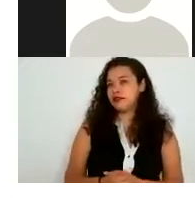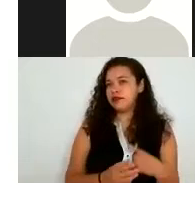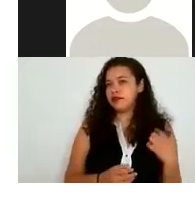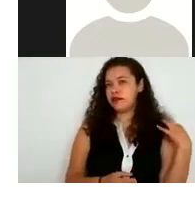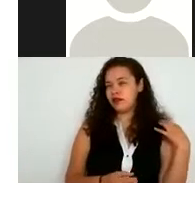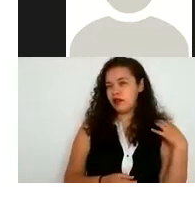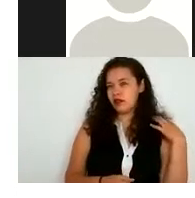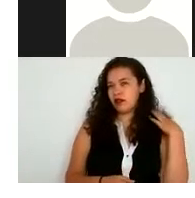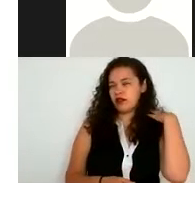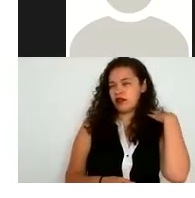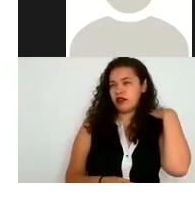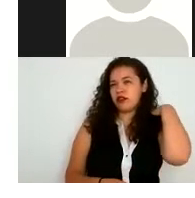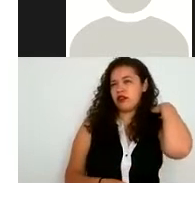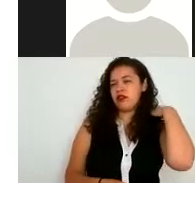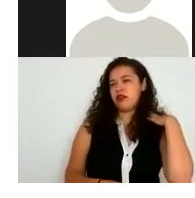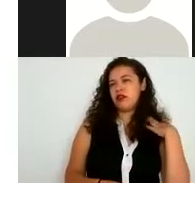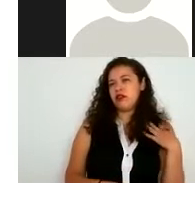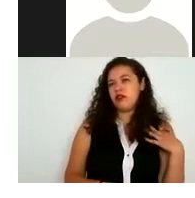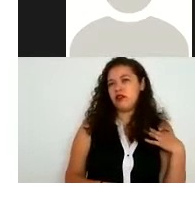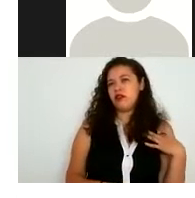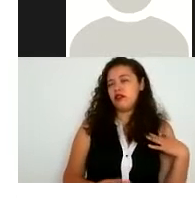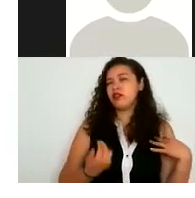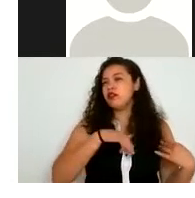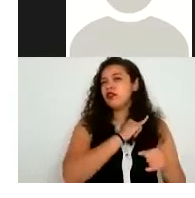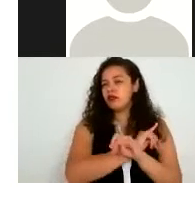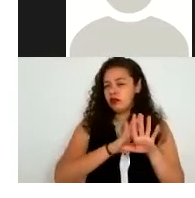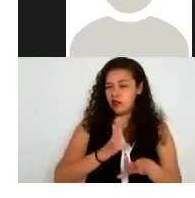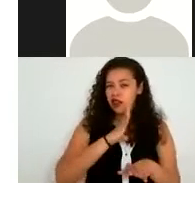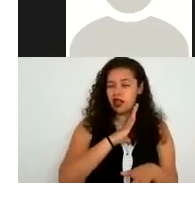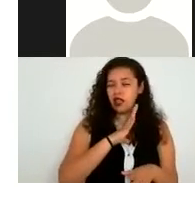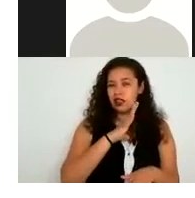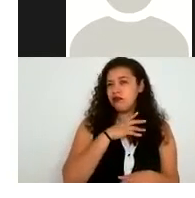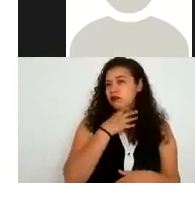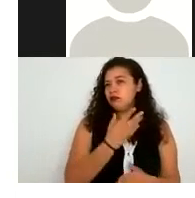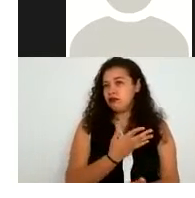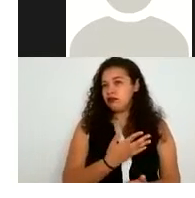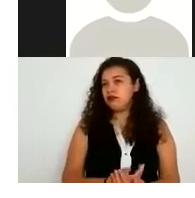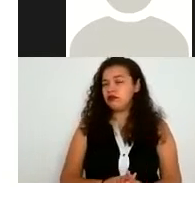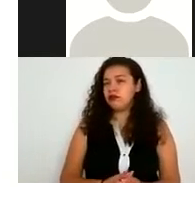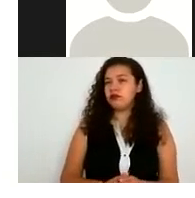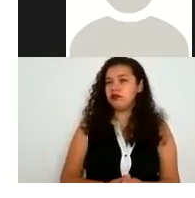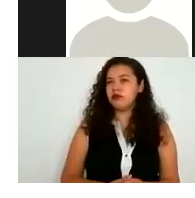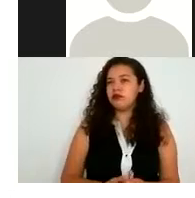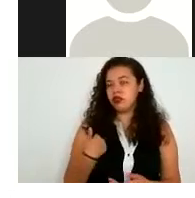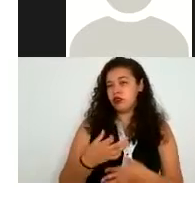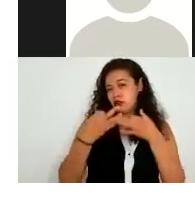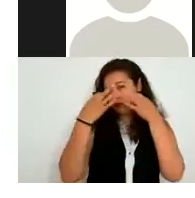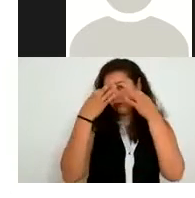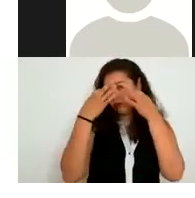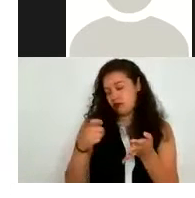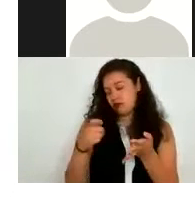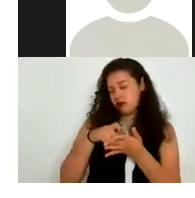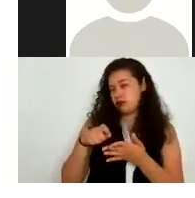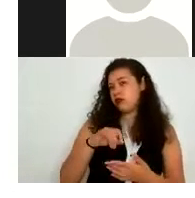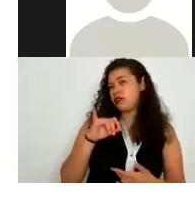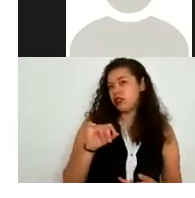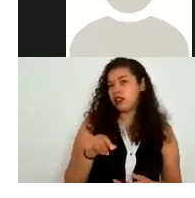información que pues la tomamos como correcta en su momento ¿no? y que muchas veces tiene que ver no solamente